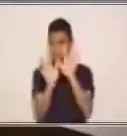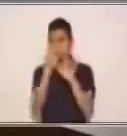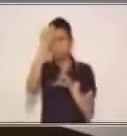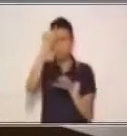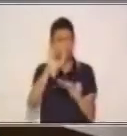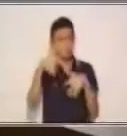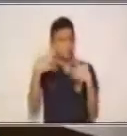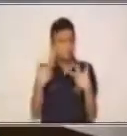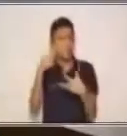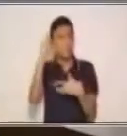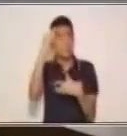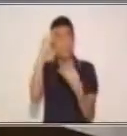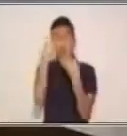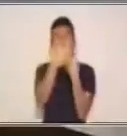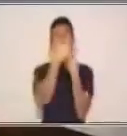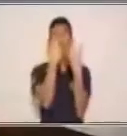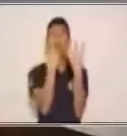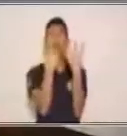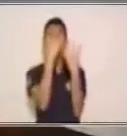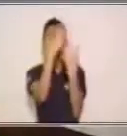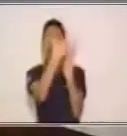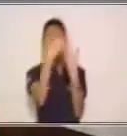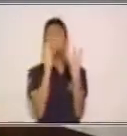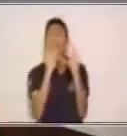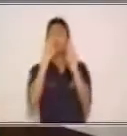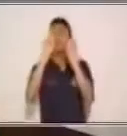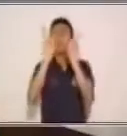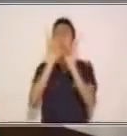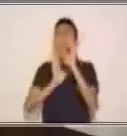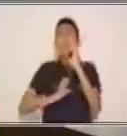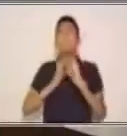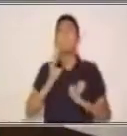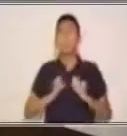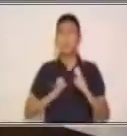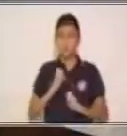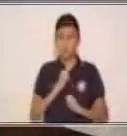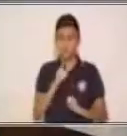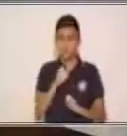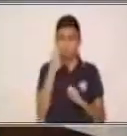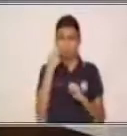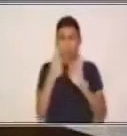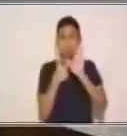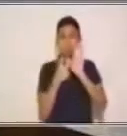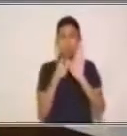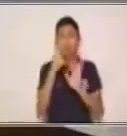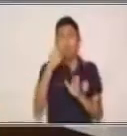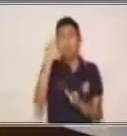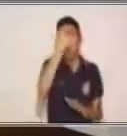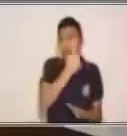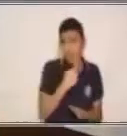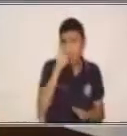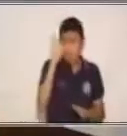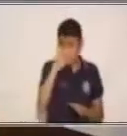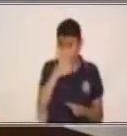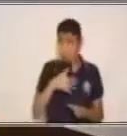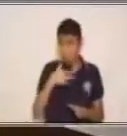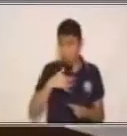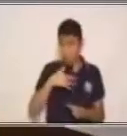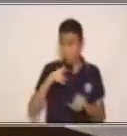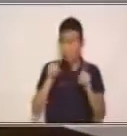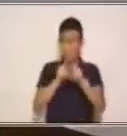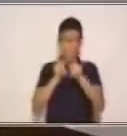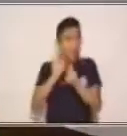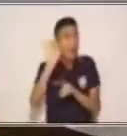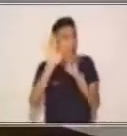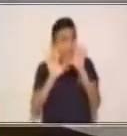entonces, estos son nuestras emociones, nuestros estados de ánimo. Así es como a veces nos sentimos dependiendo